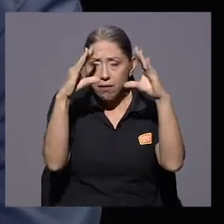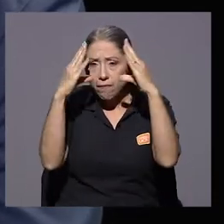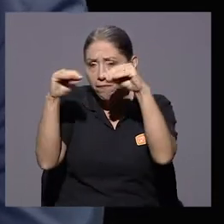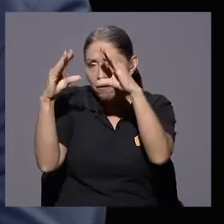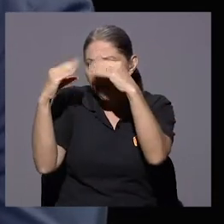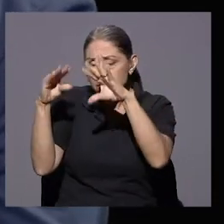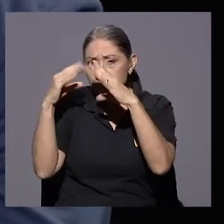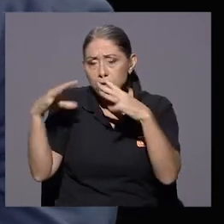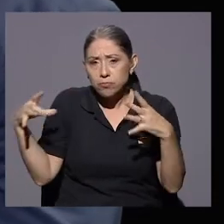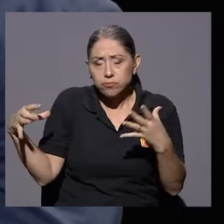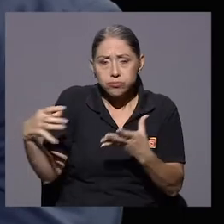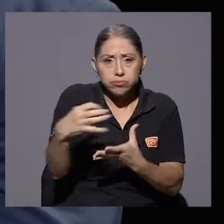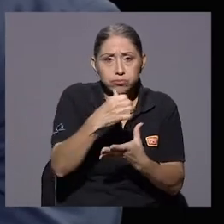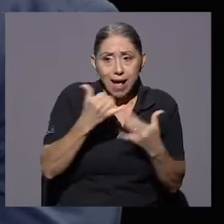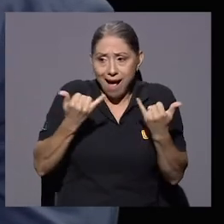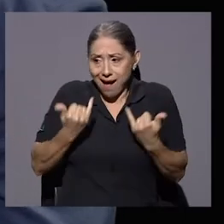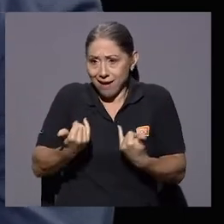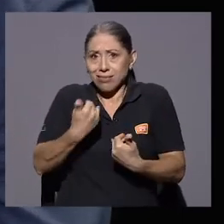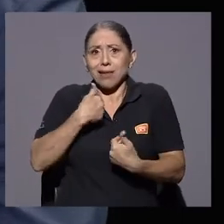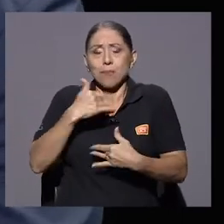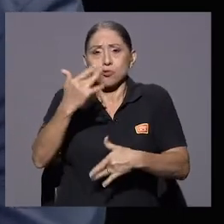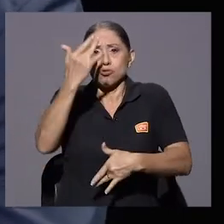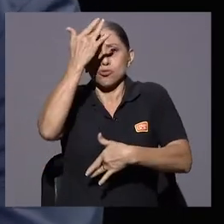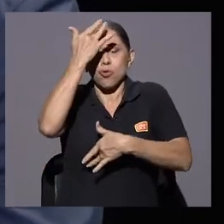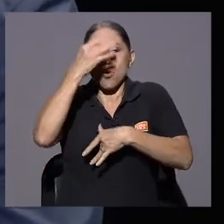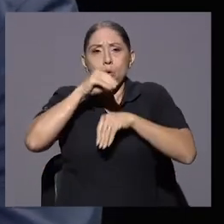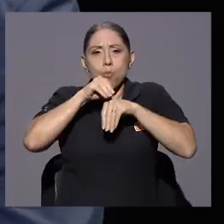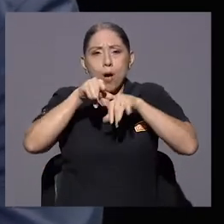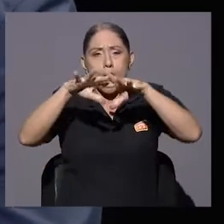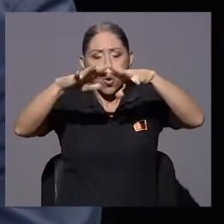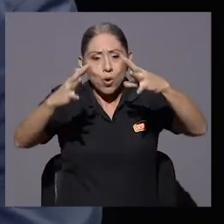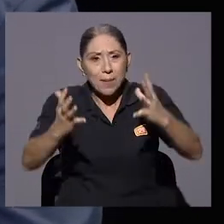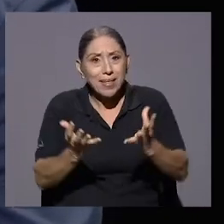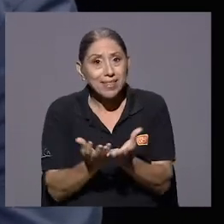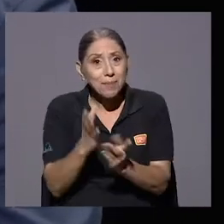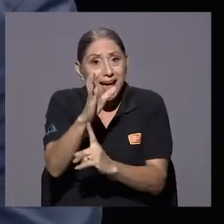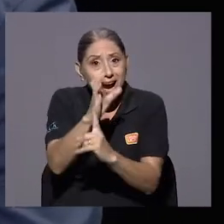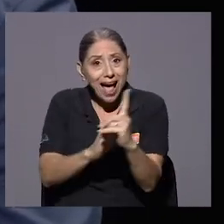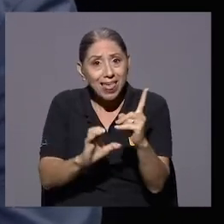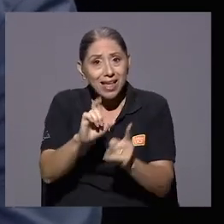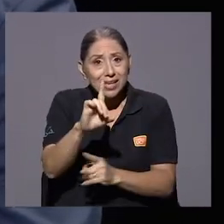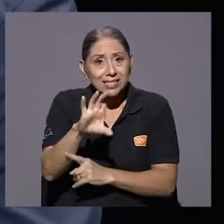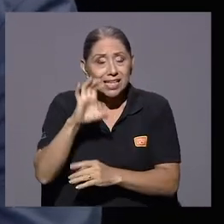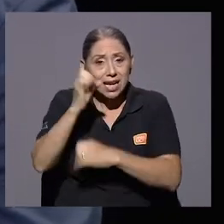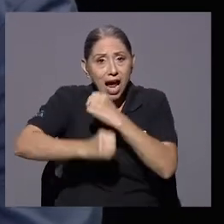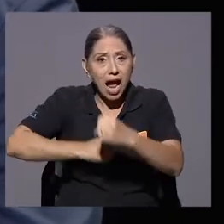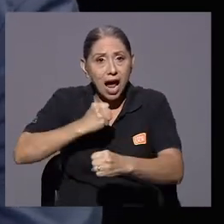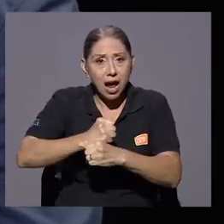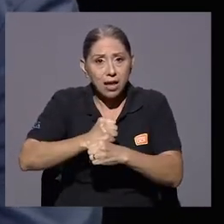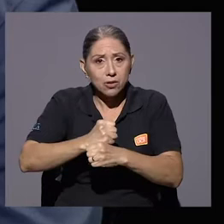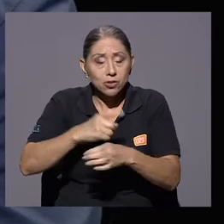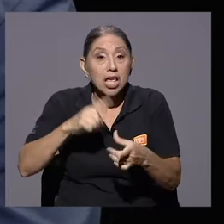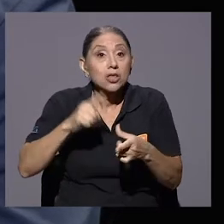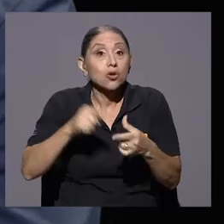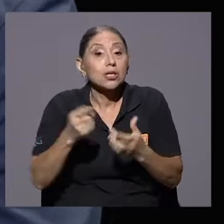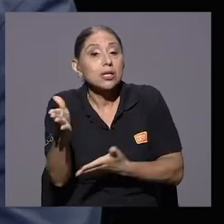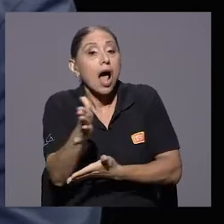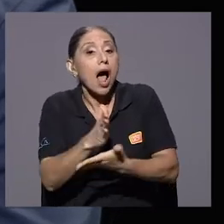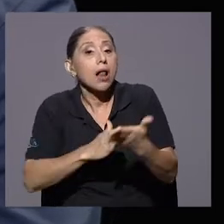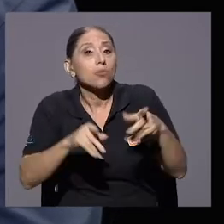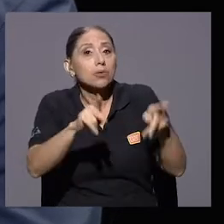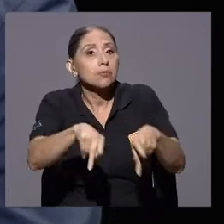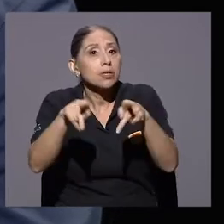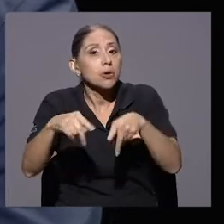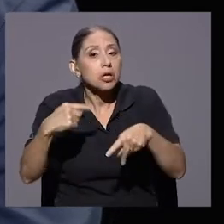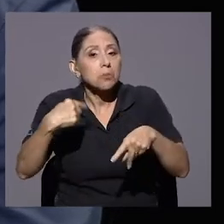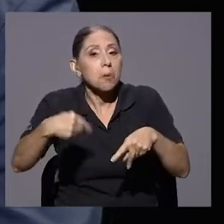que tenemos una pandemia cada 100 años, ¿verdad? Entonces vamos a tener unas generaciones que no van a experimentar lo que nosotros